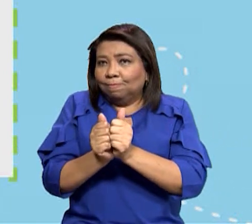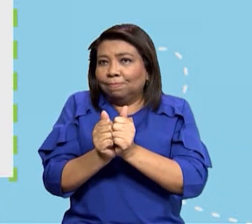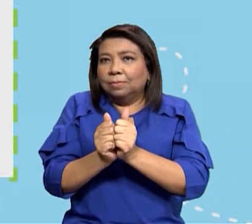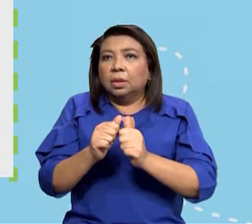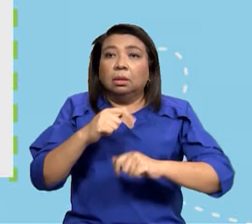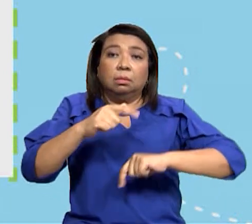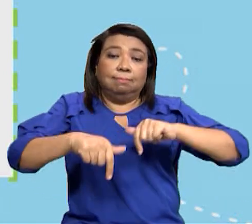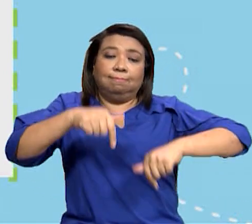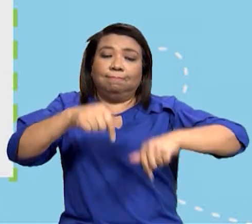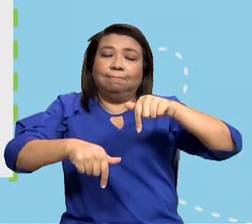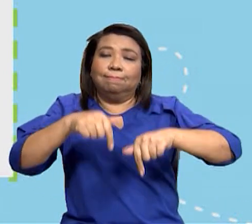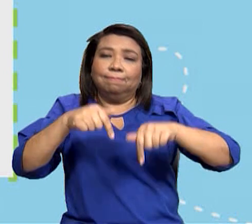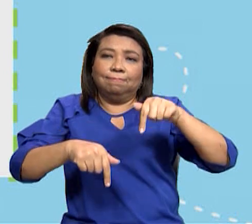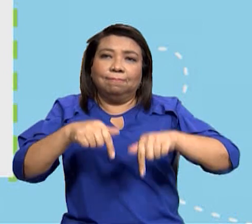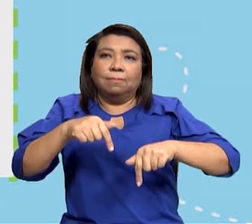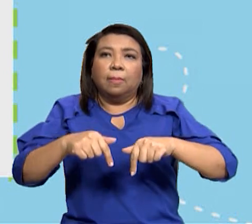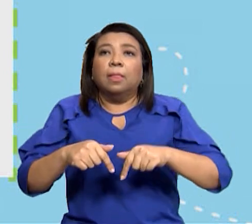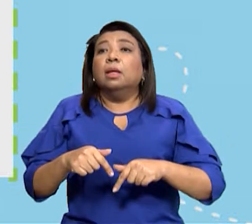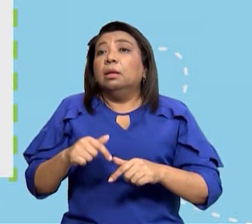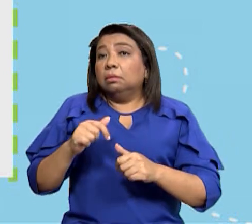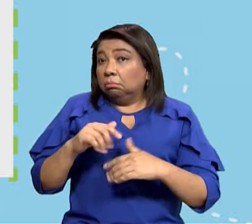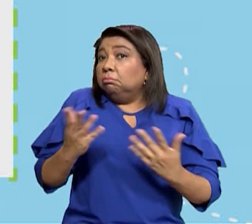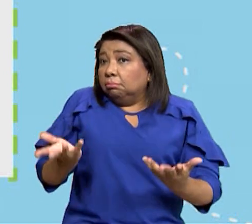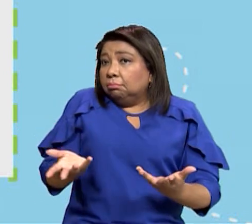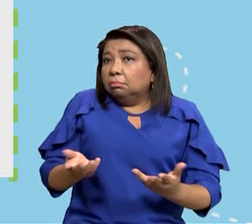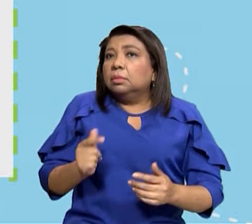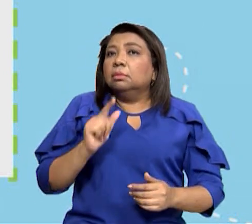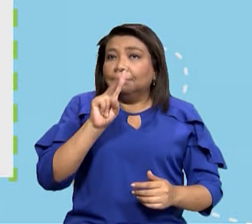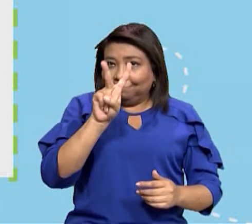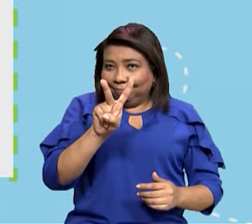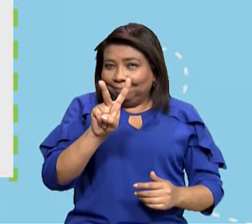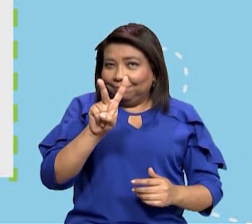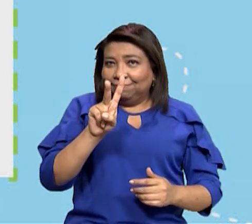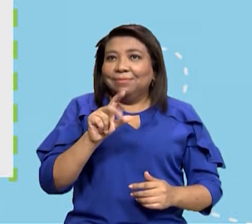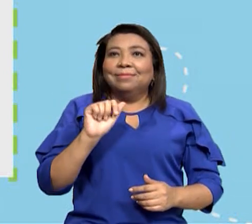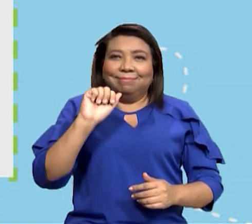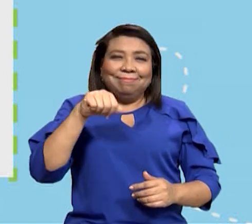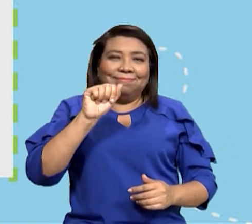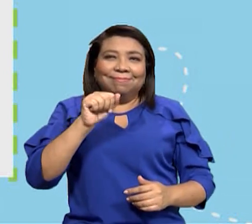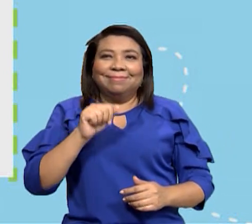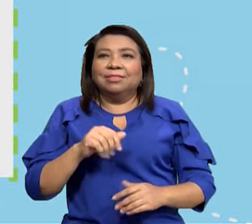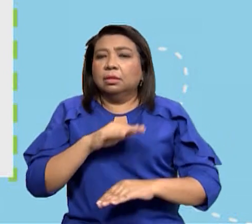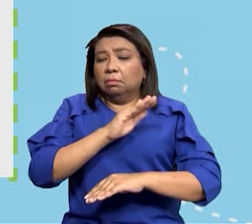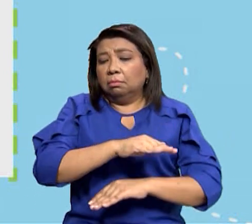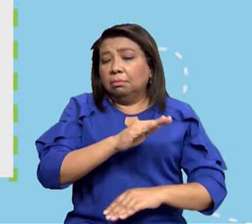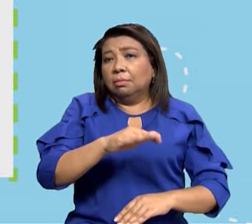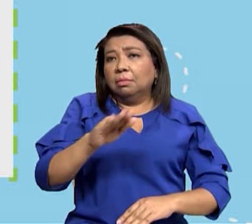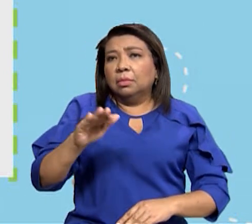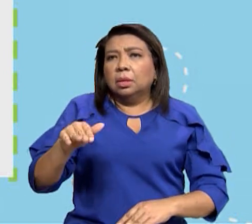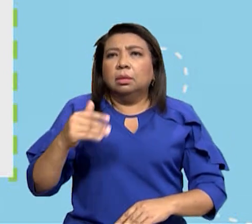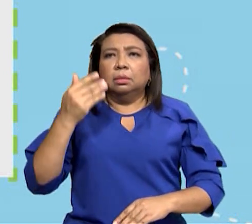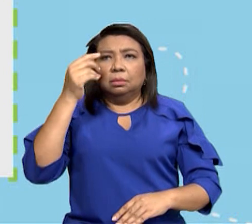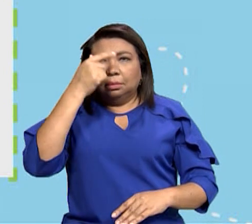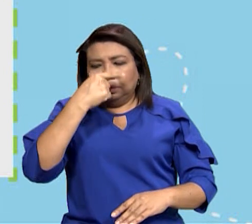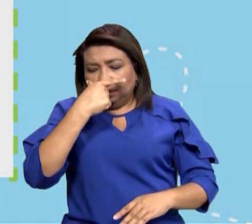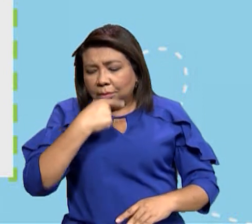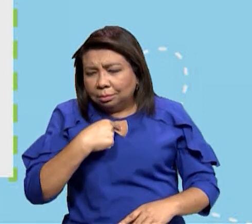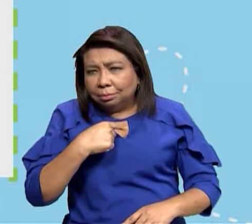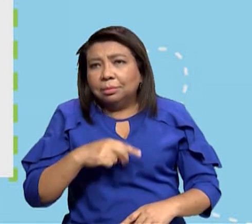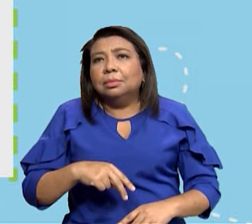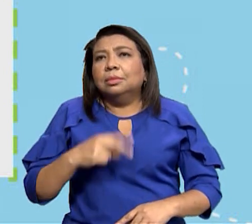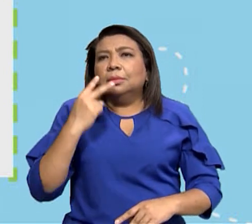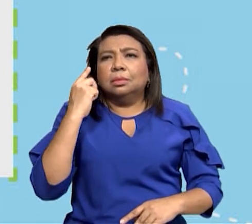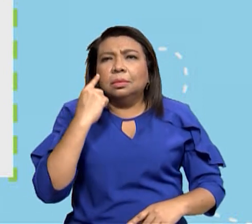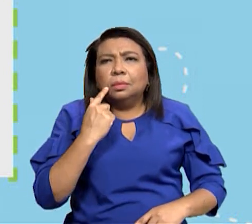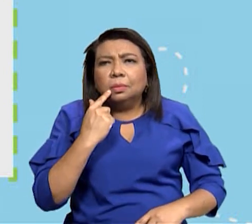niñez verdadero todos los niños con algún tipo de discapacidad tienen los mismos derechos